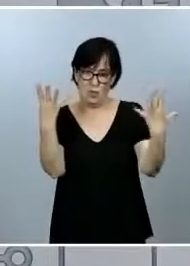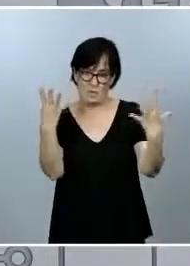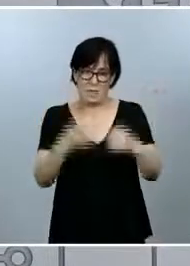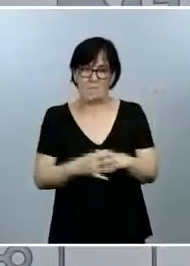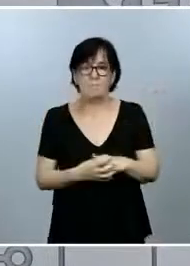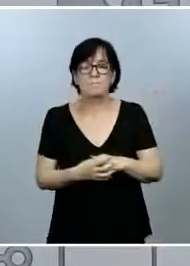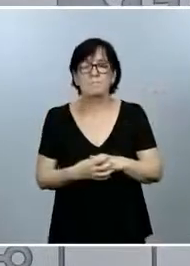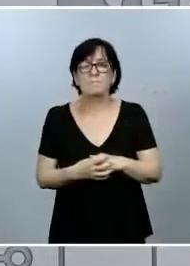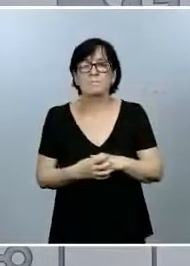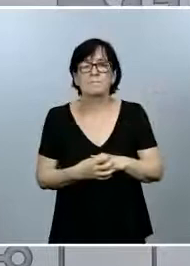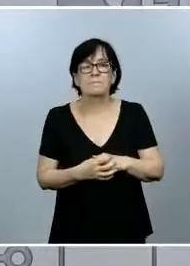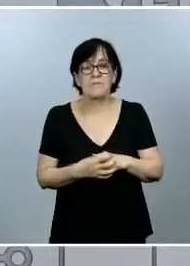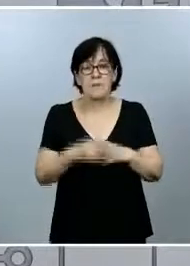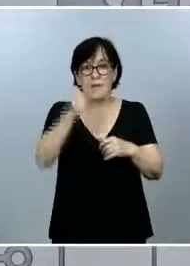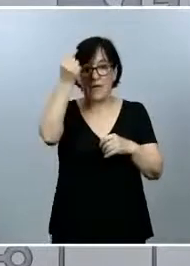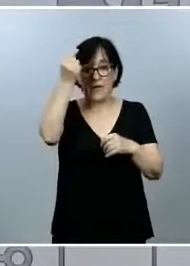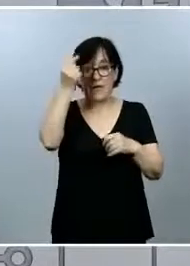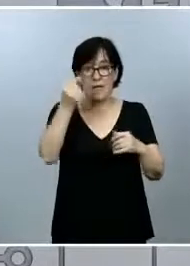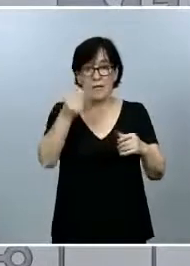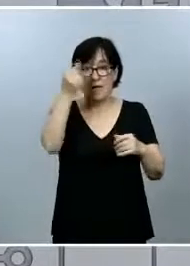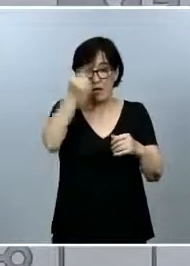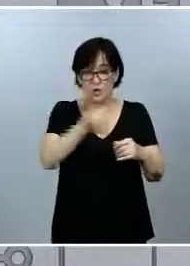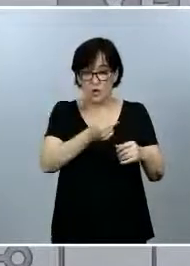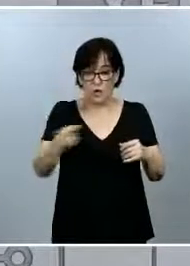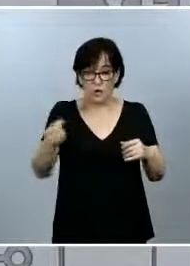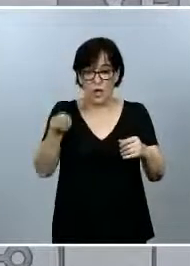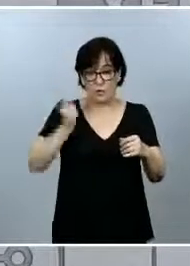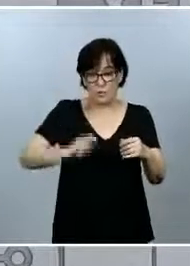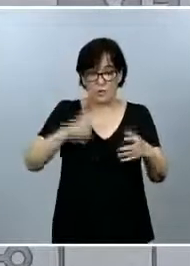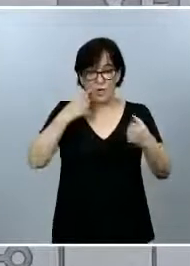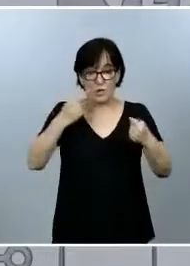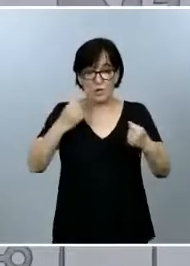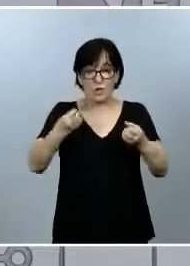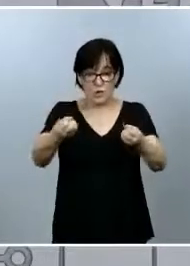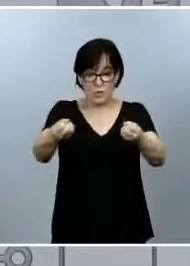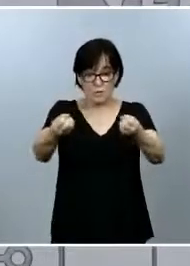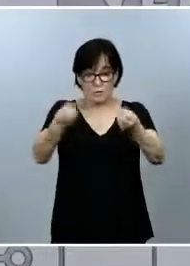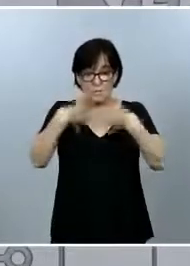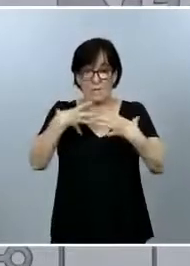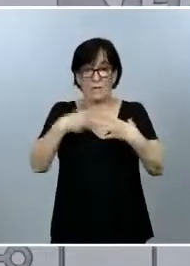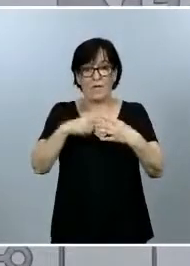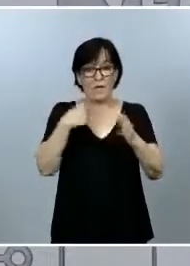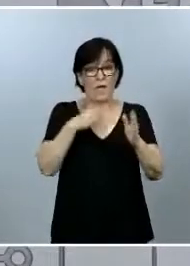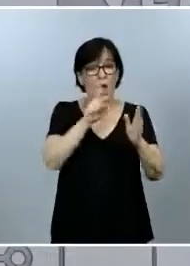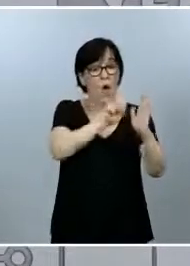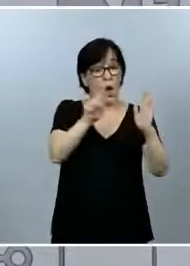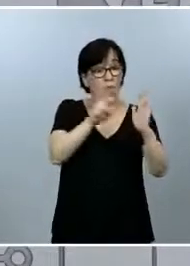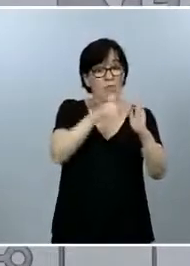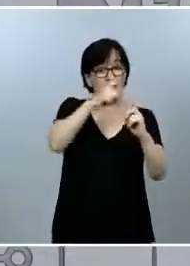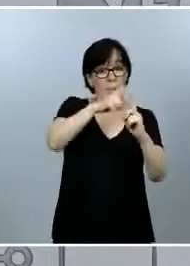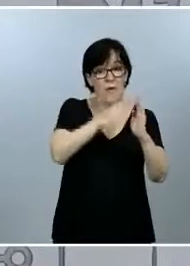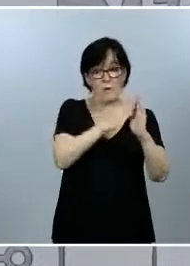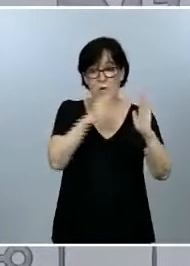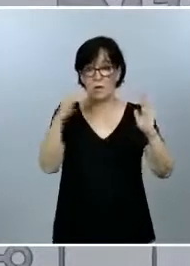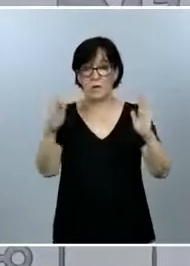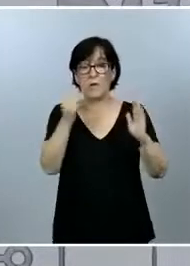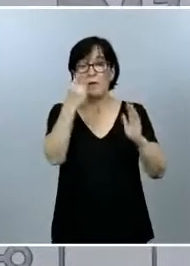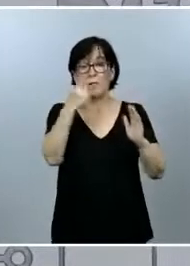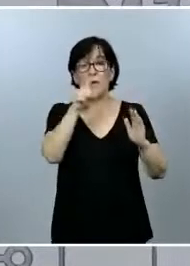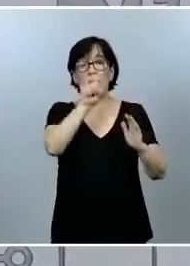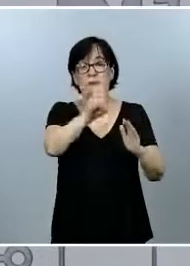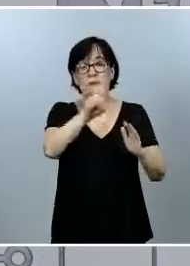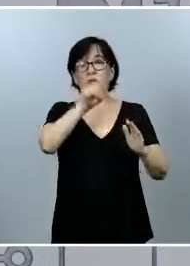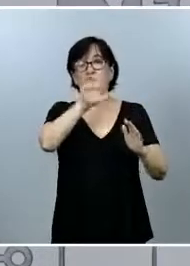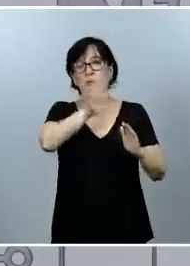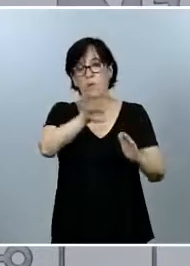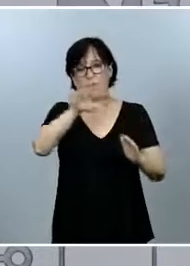El total de profesionales sanitarios notificados desde ese día 11 de mayo han sido 1.155.